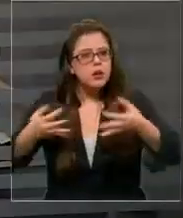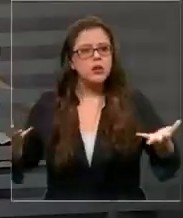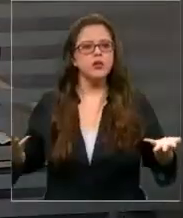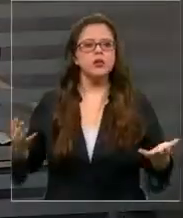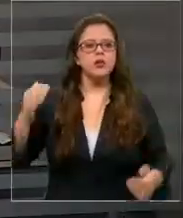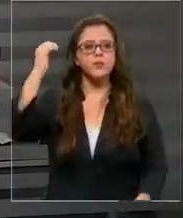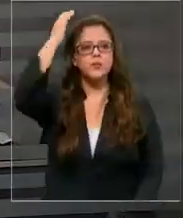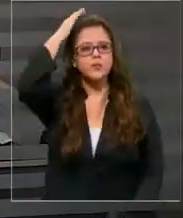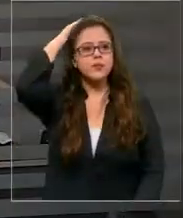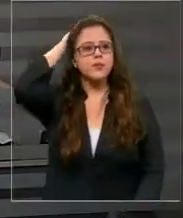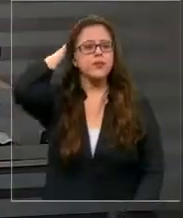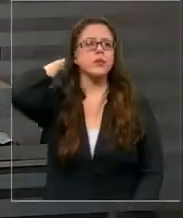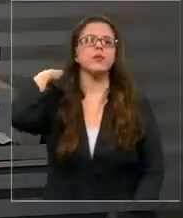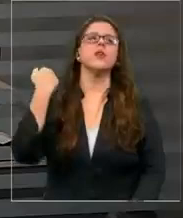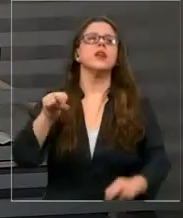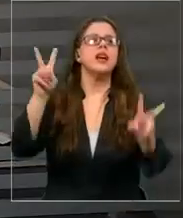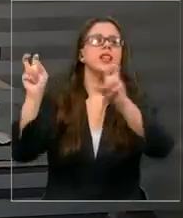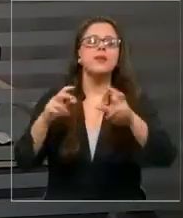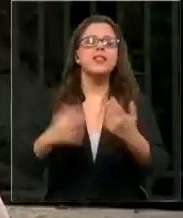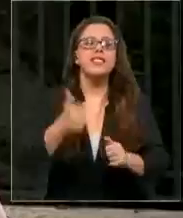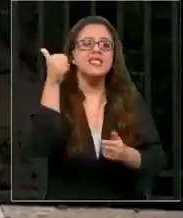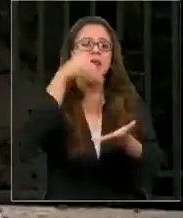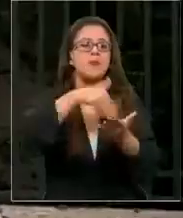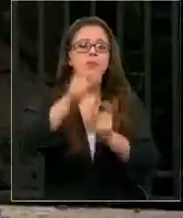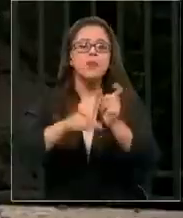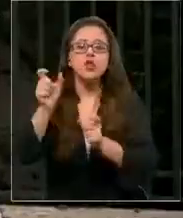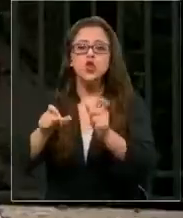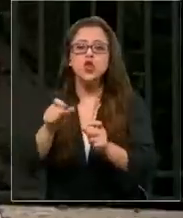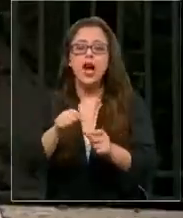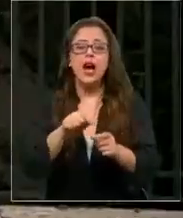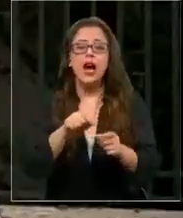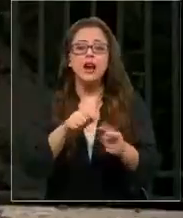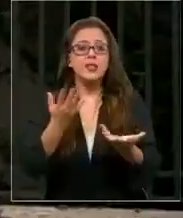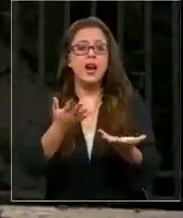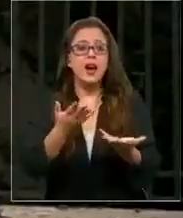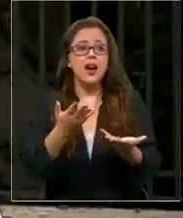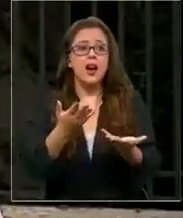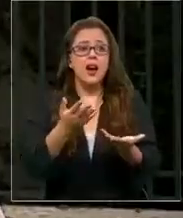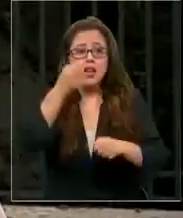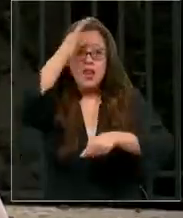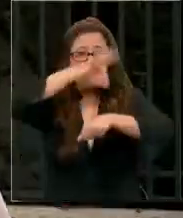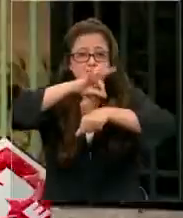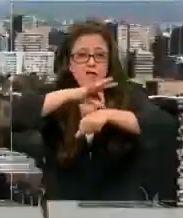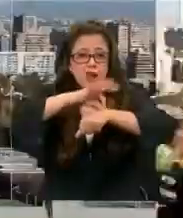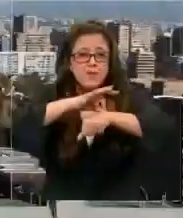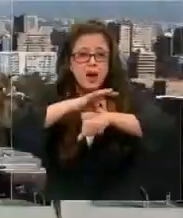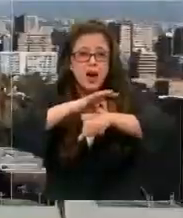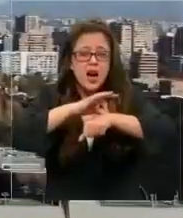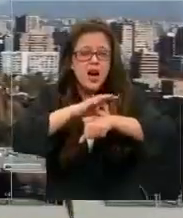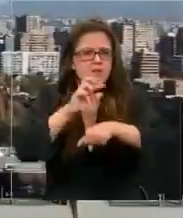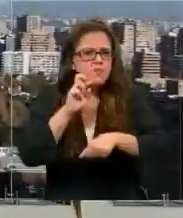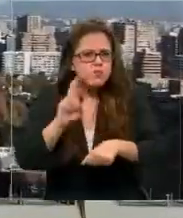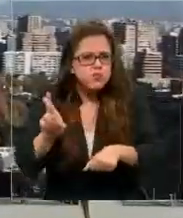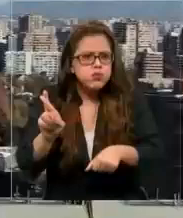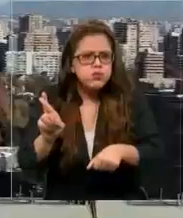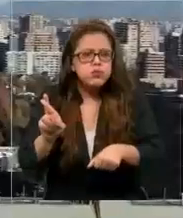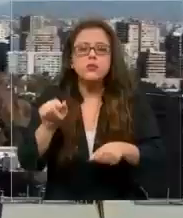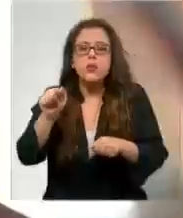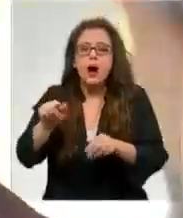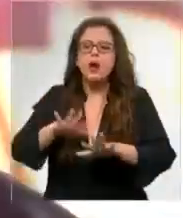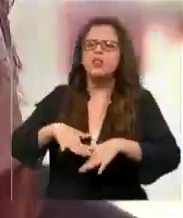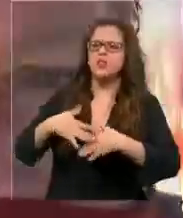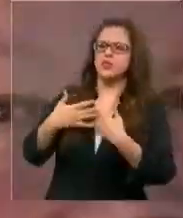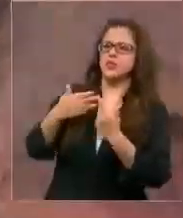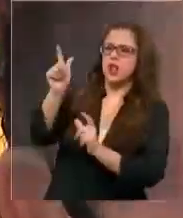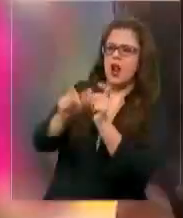Este número de 6.000 infectados es muy alto, dadas las condiciones en las que nos encontramos actualmente. No es solo la sensación de los